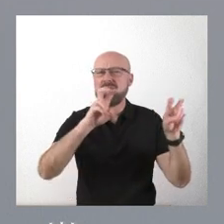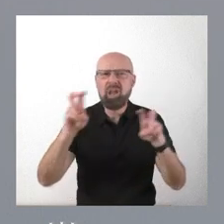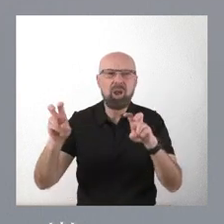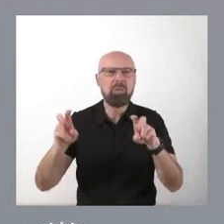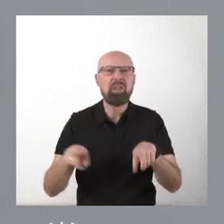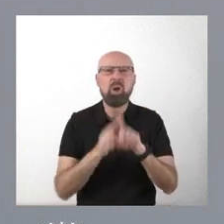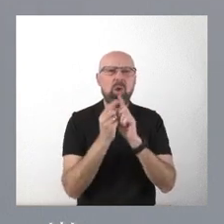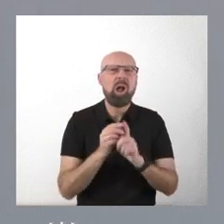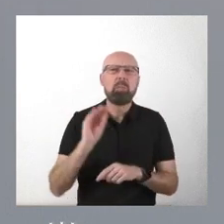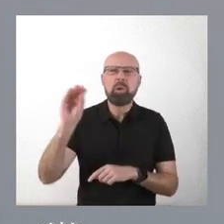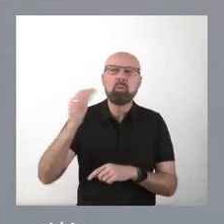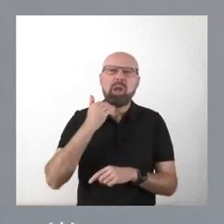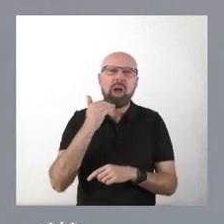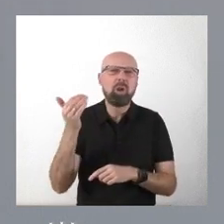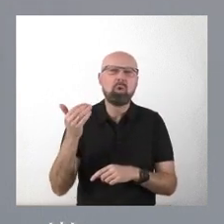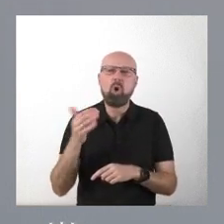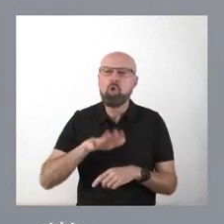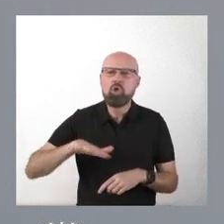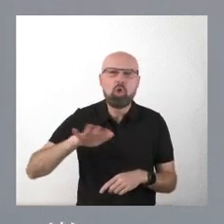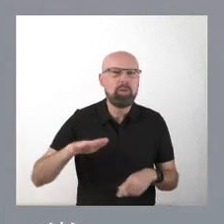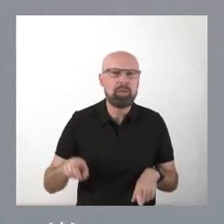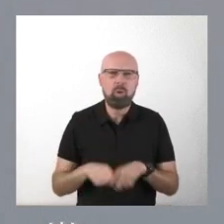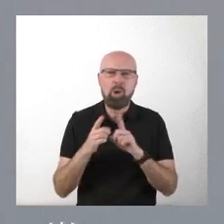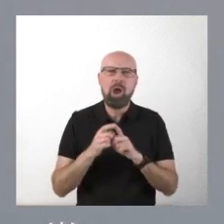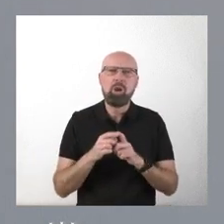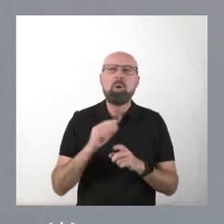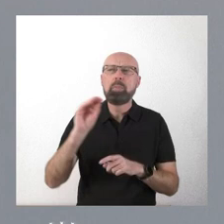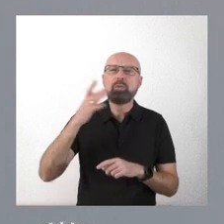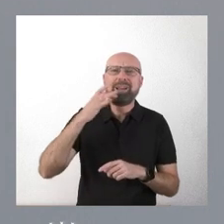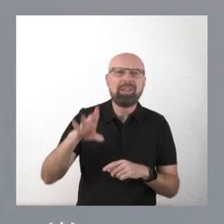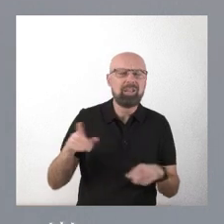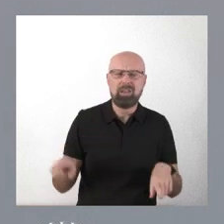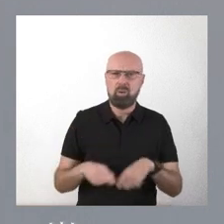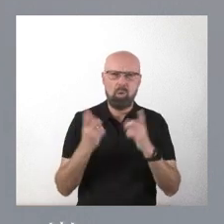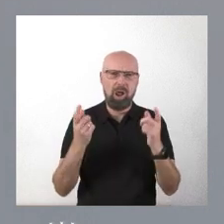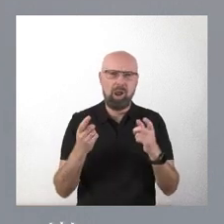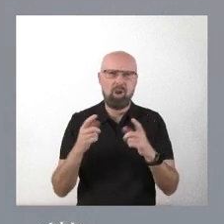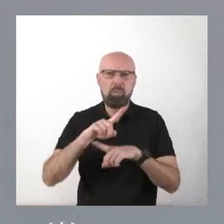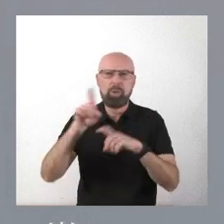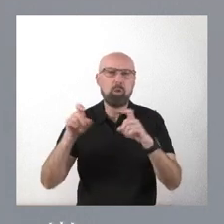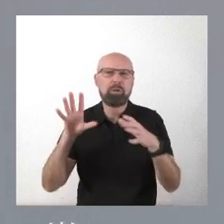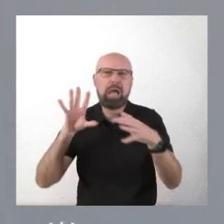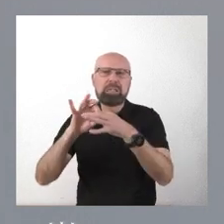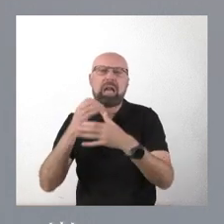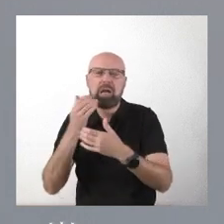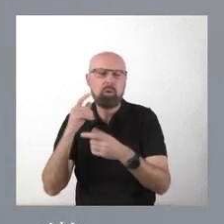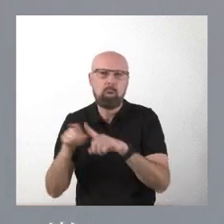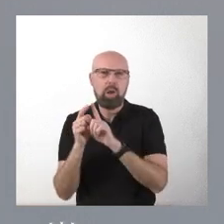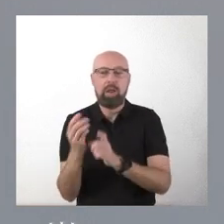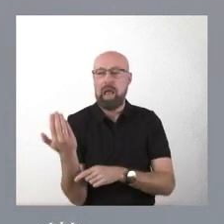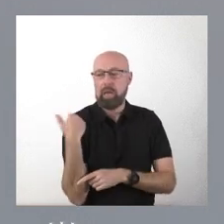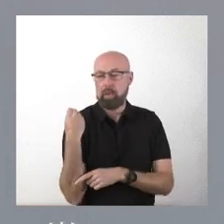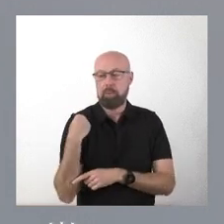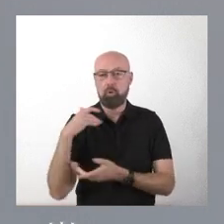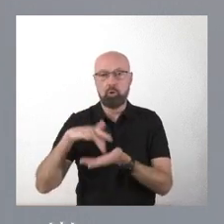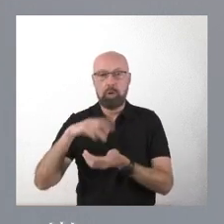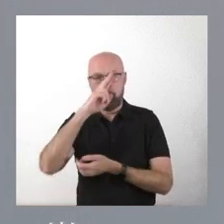pregunte. Ya no importa ni el dónde, ni quién lo pregunte, ni qué pregunta. Ayer mismo fue en Madrid, en el